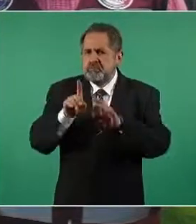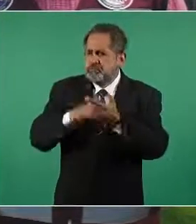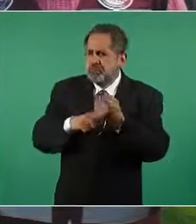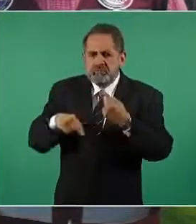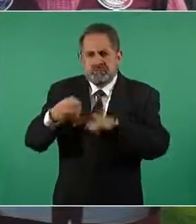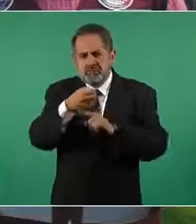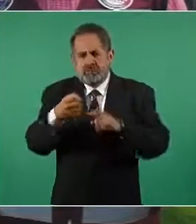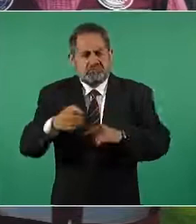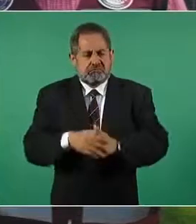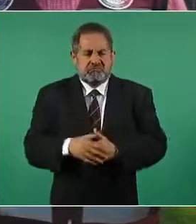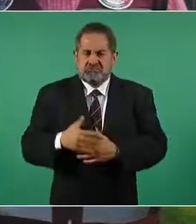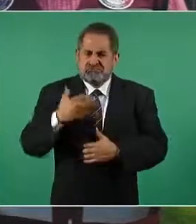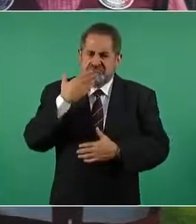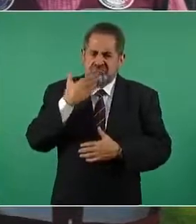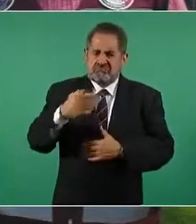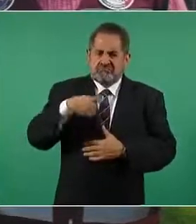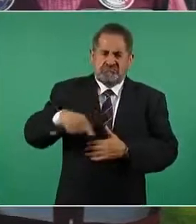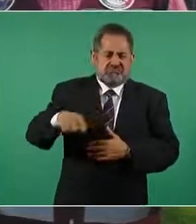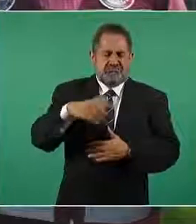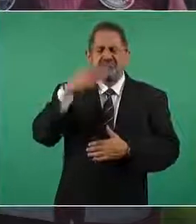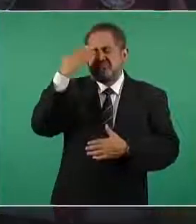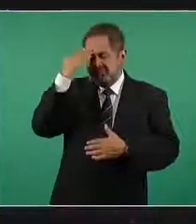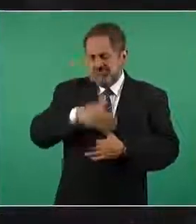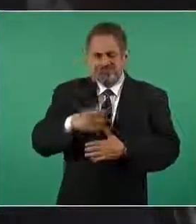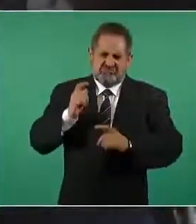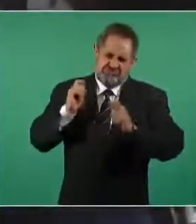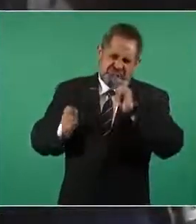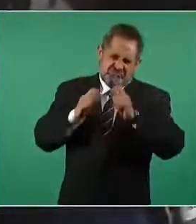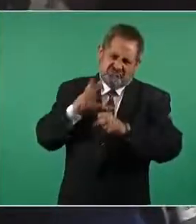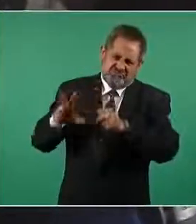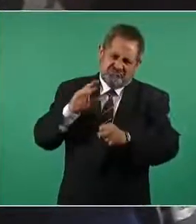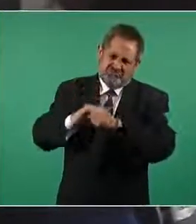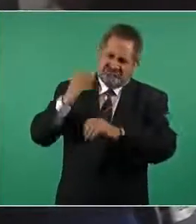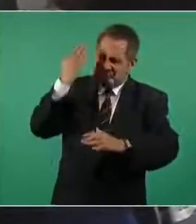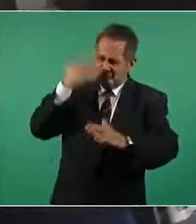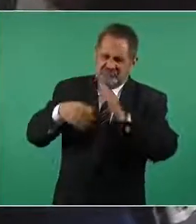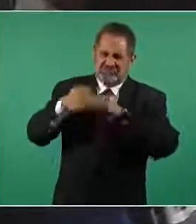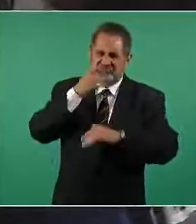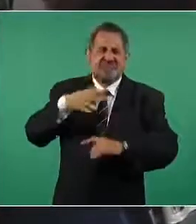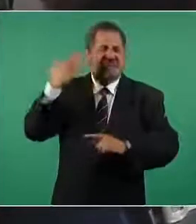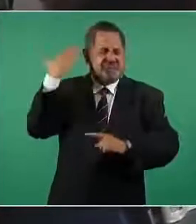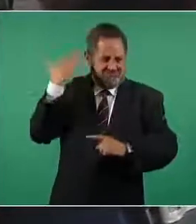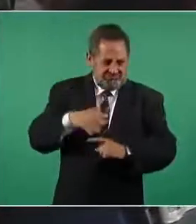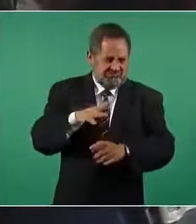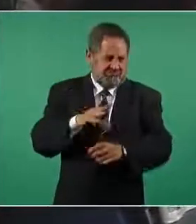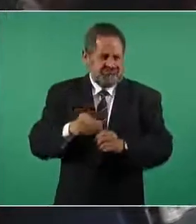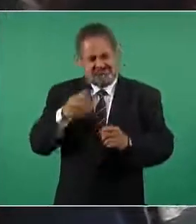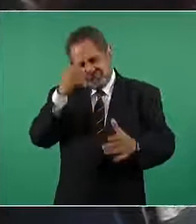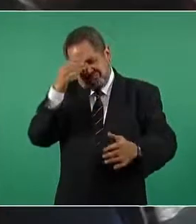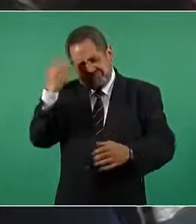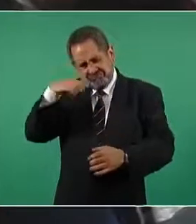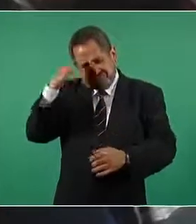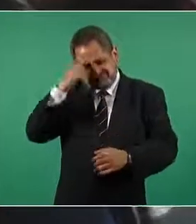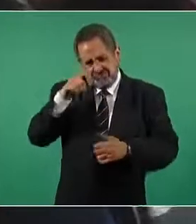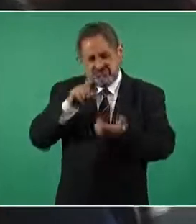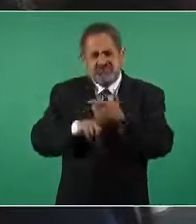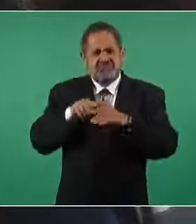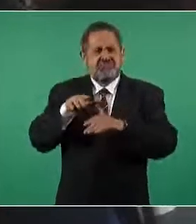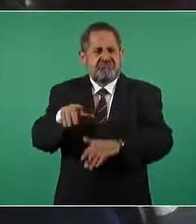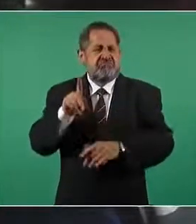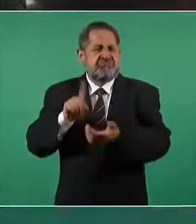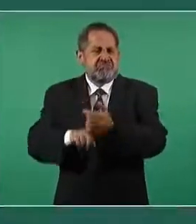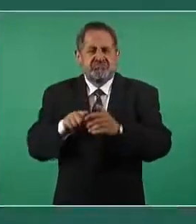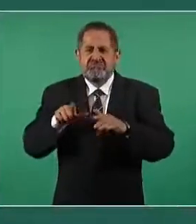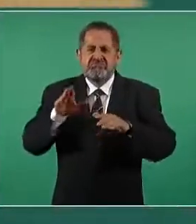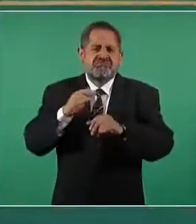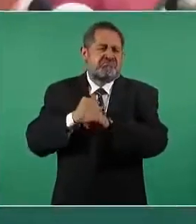que demuestra un conocimiento de quien lo está haciendo acerca de la industria en específico del quehacer de